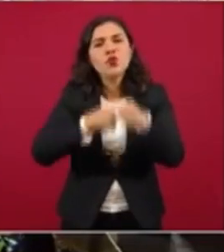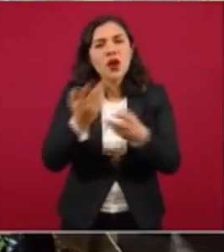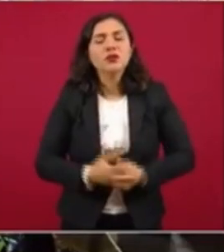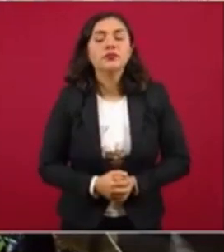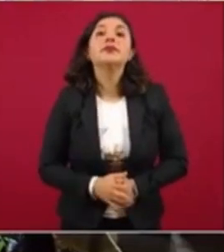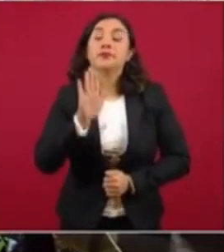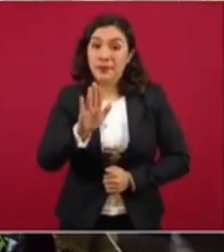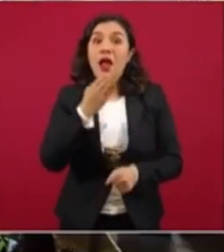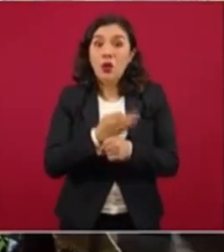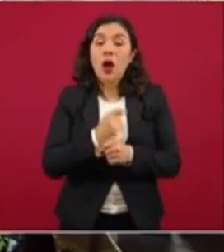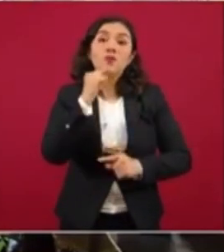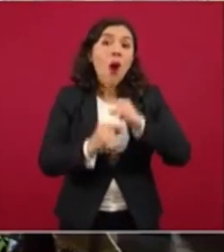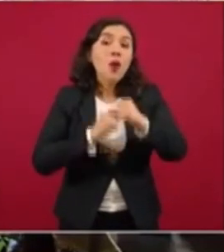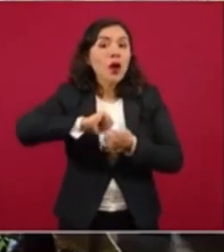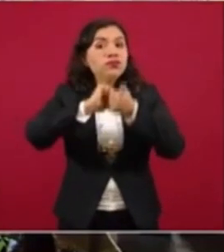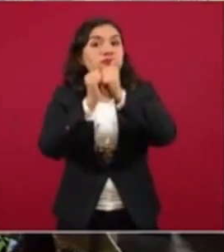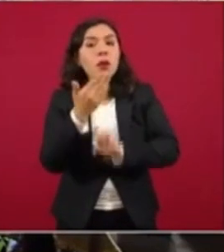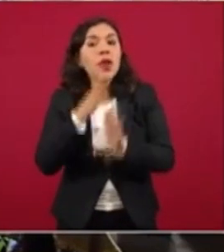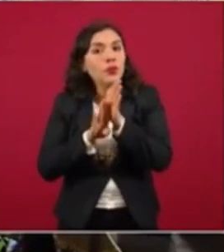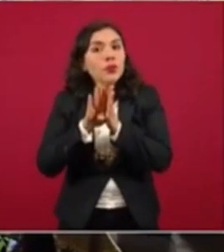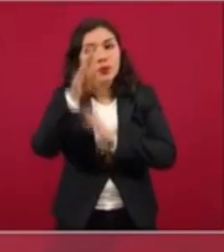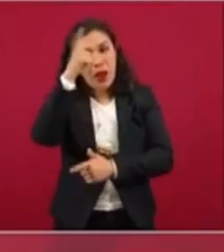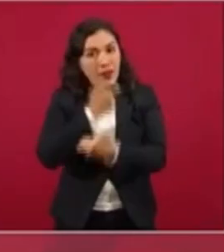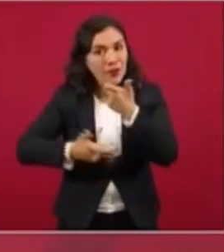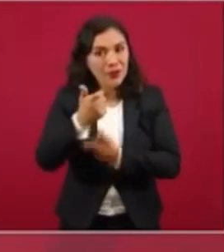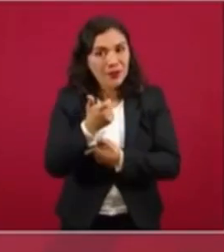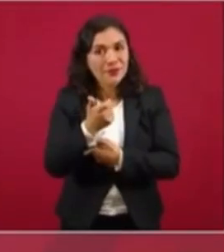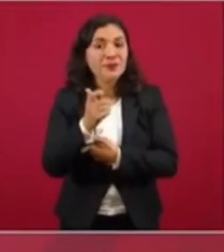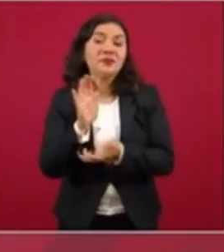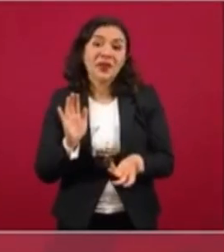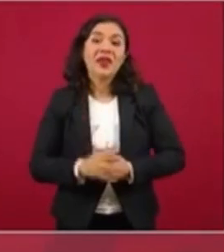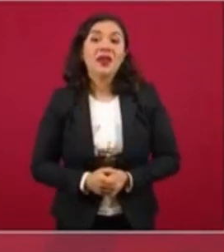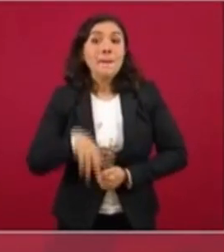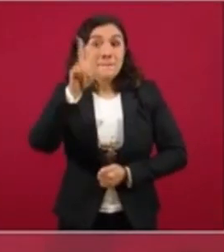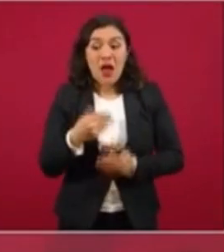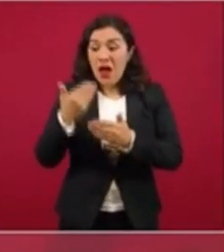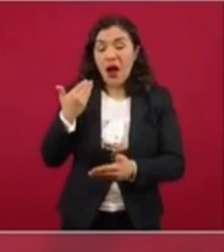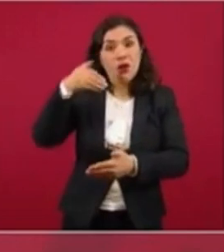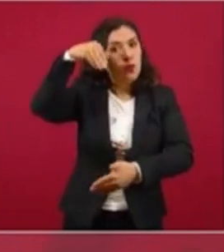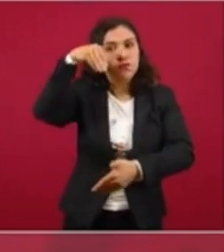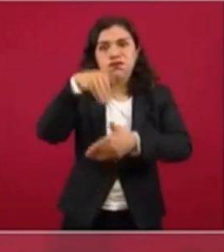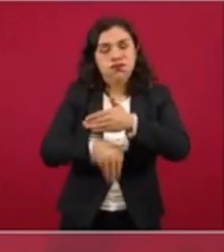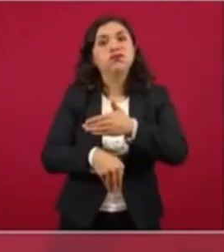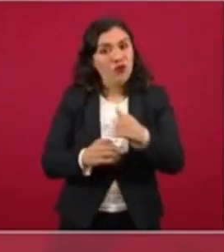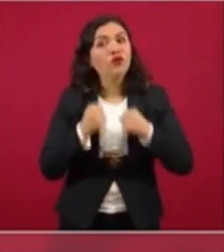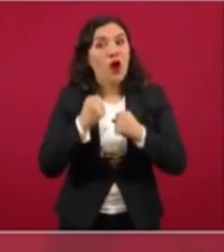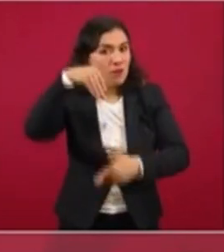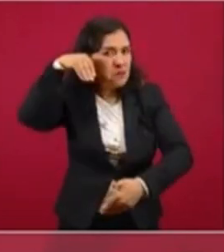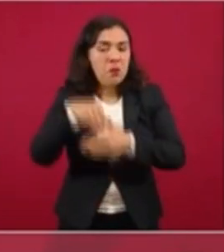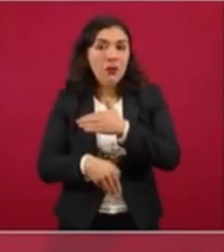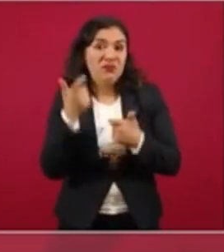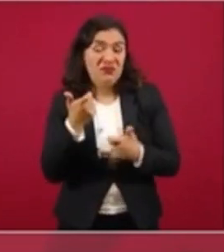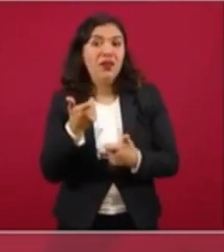Bueno, nos estamos recuperando en lo económico, fue una caída muy fuerte,